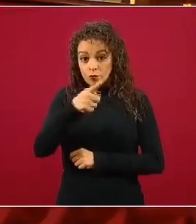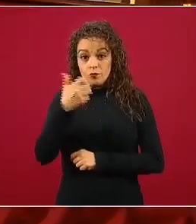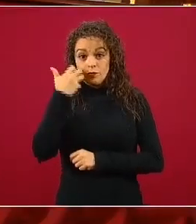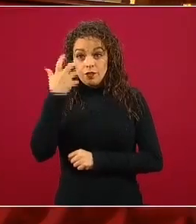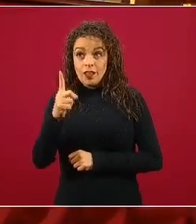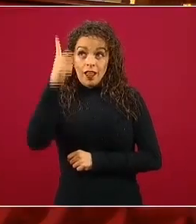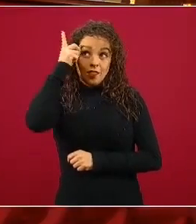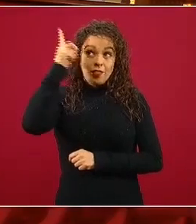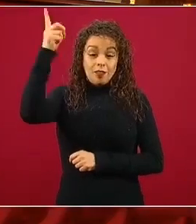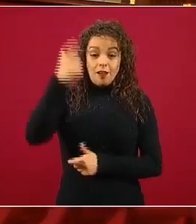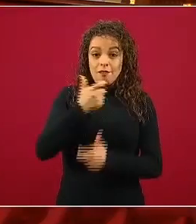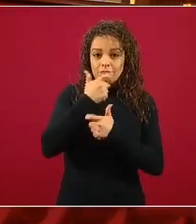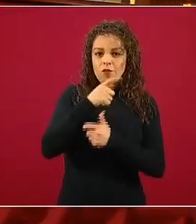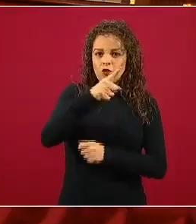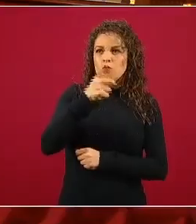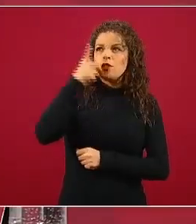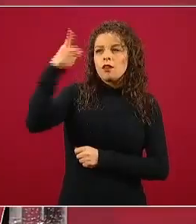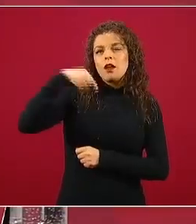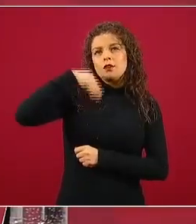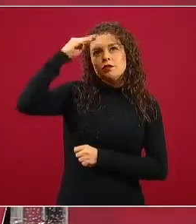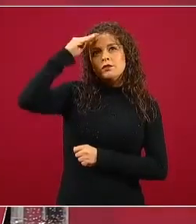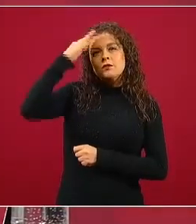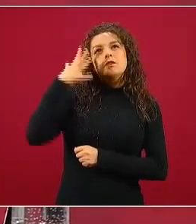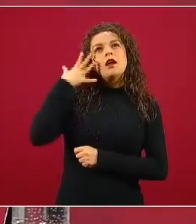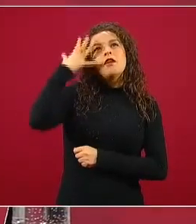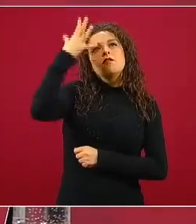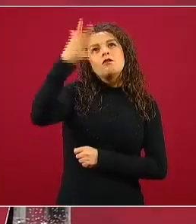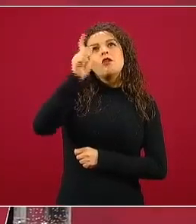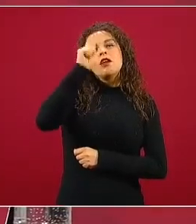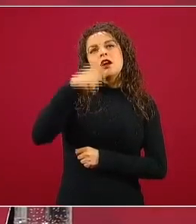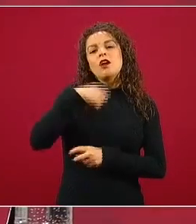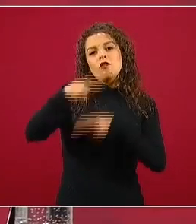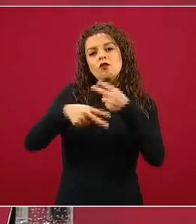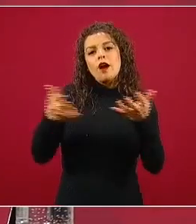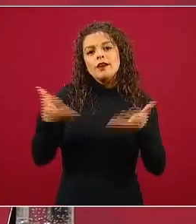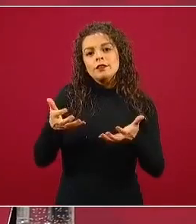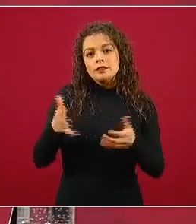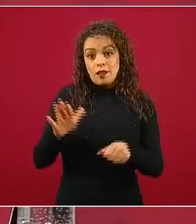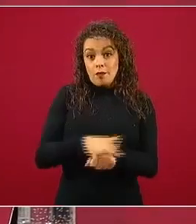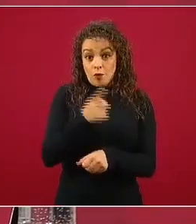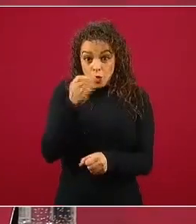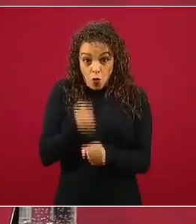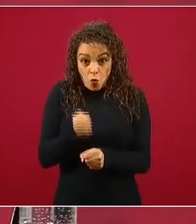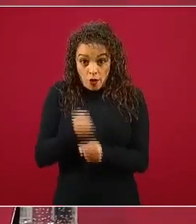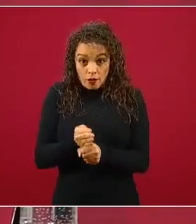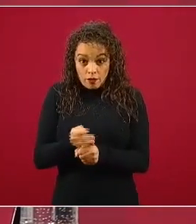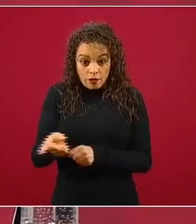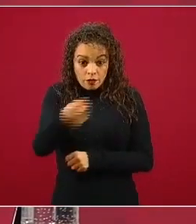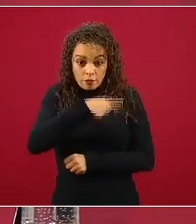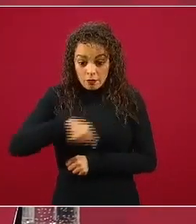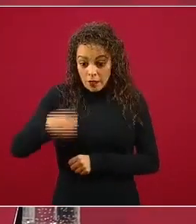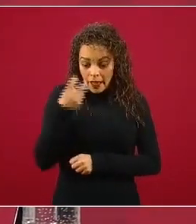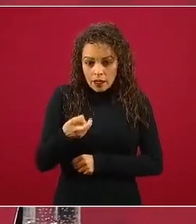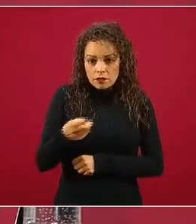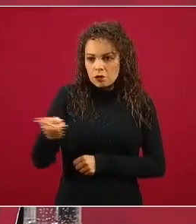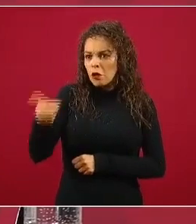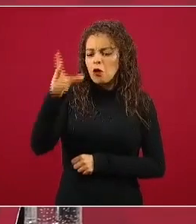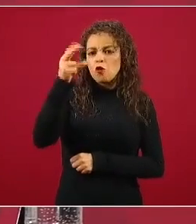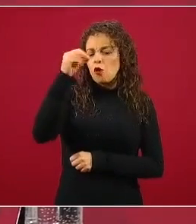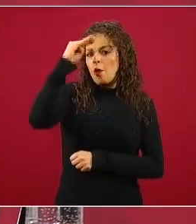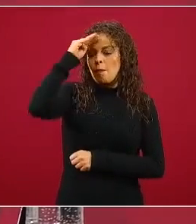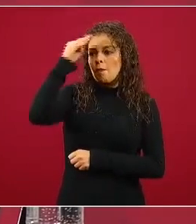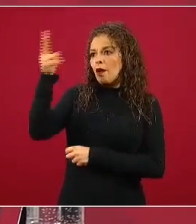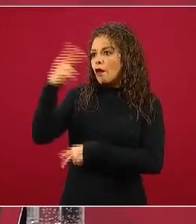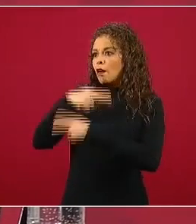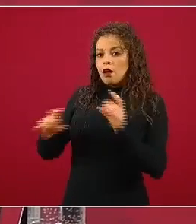hay que contarle nuestros planes para los próximos cinco años. Porque estamos inmersos ahorita en una situación que nadie veía venir. Pero en este